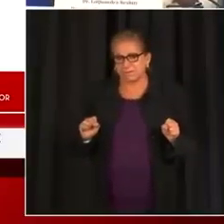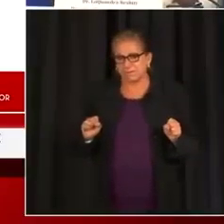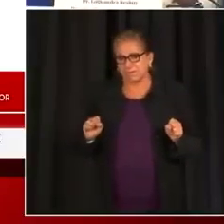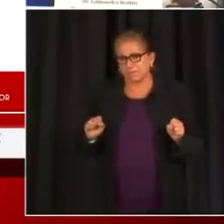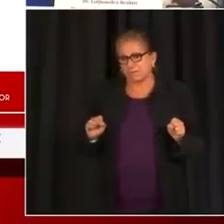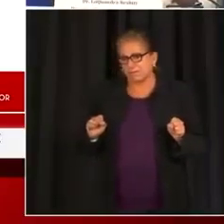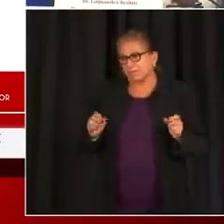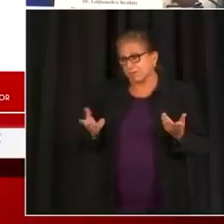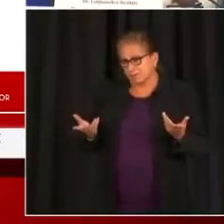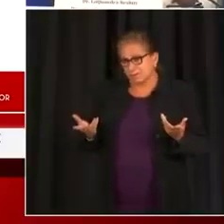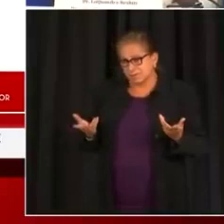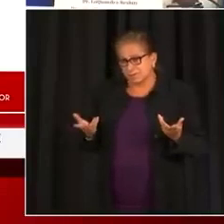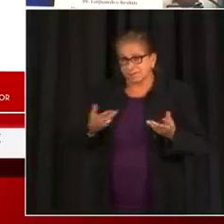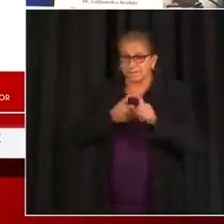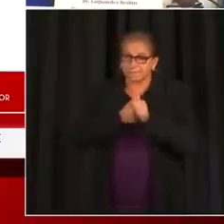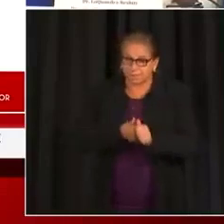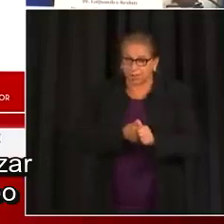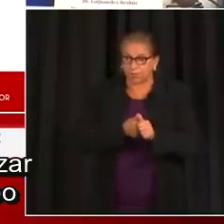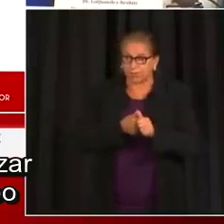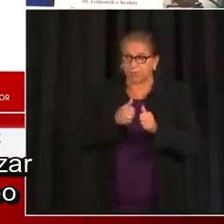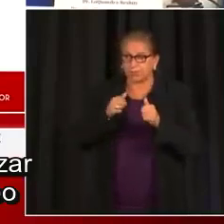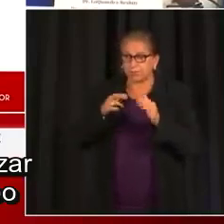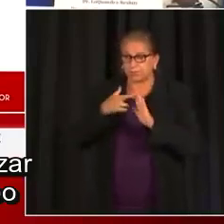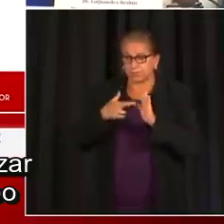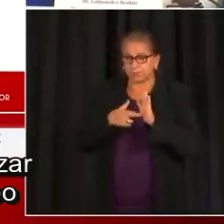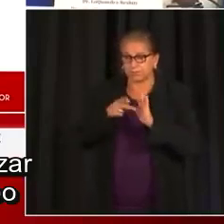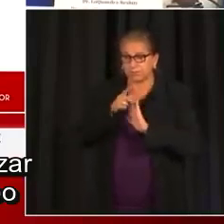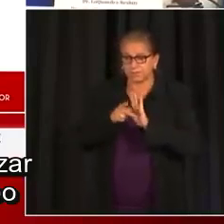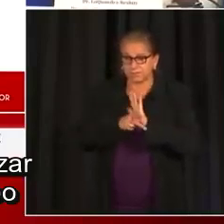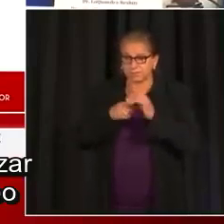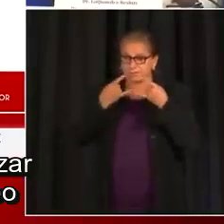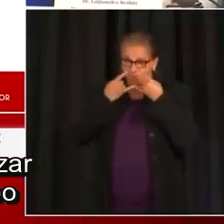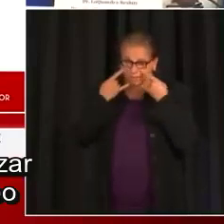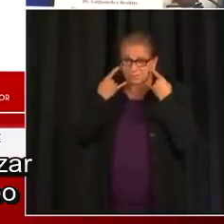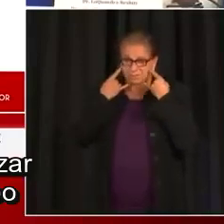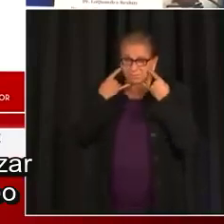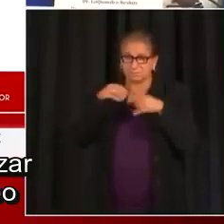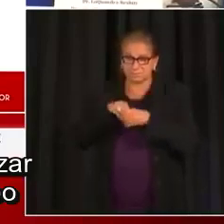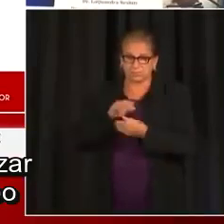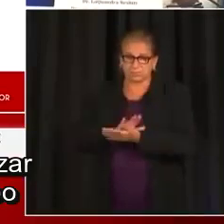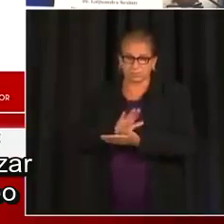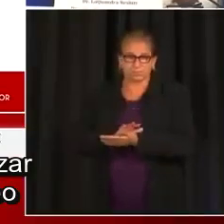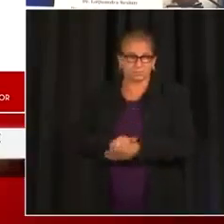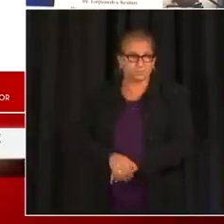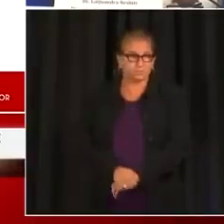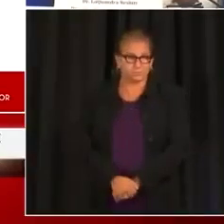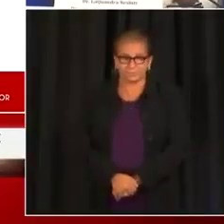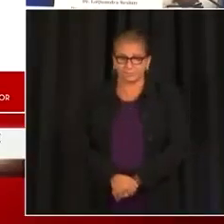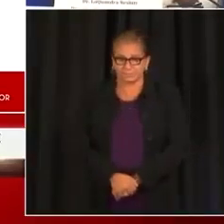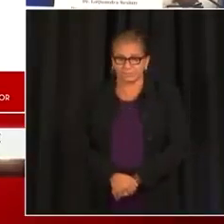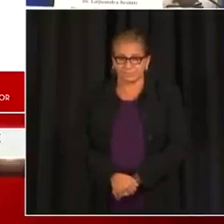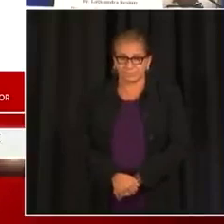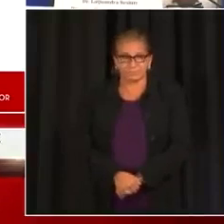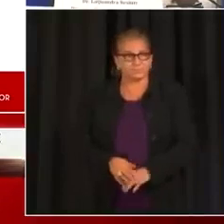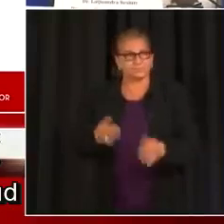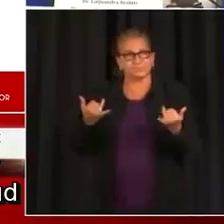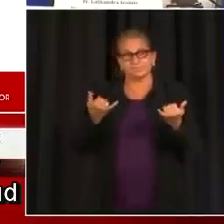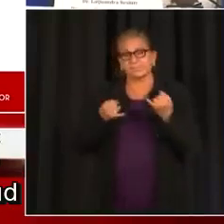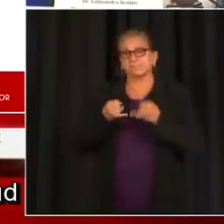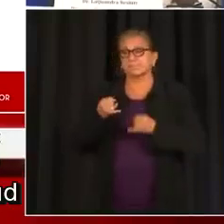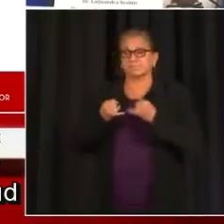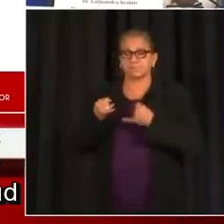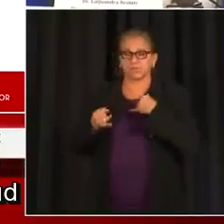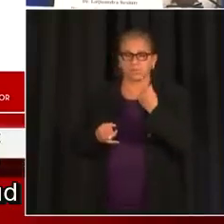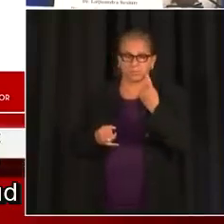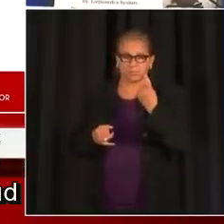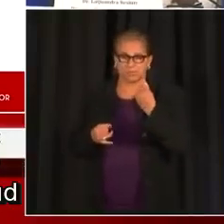en cuanto a distancia y también la adherencia a utilizar la mascarilla durante el tiempo de la exposición. Y